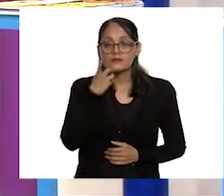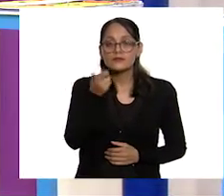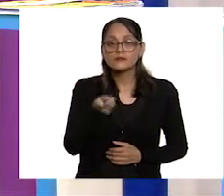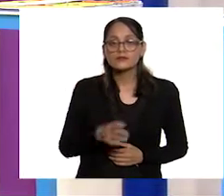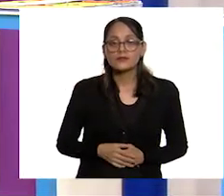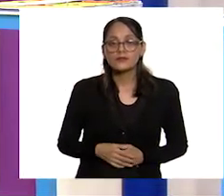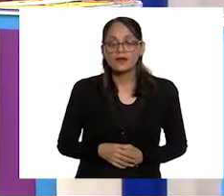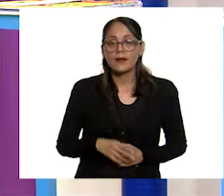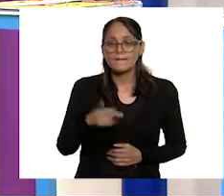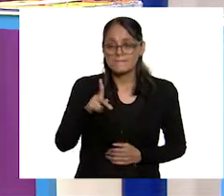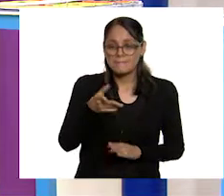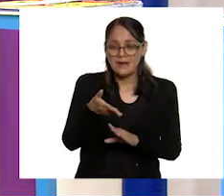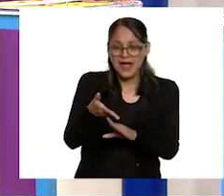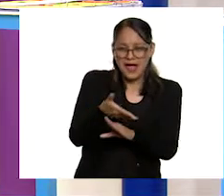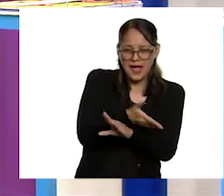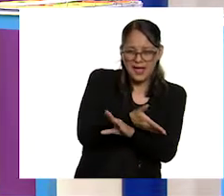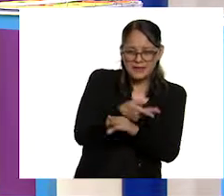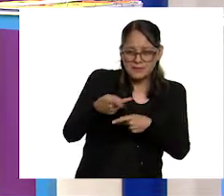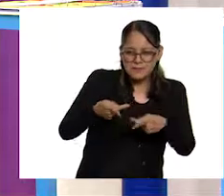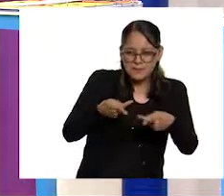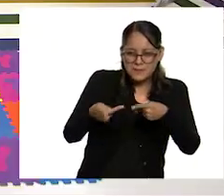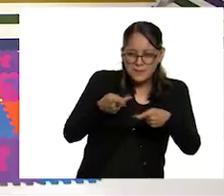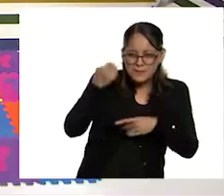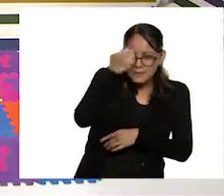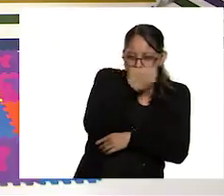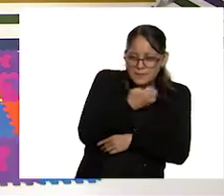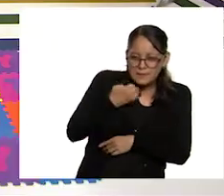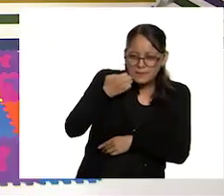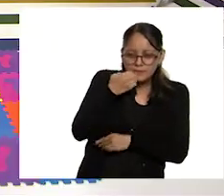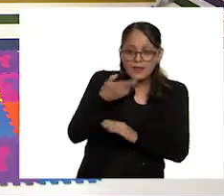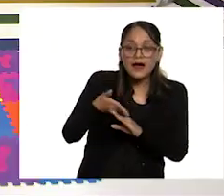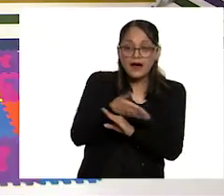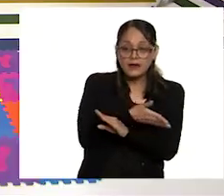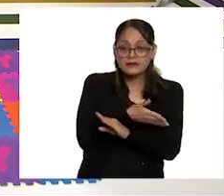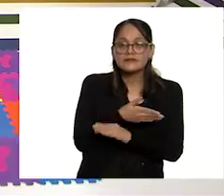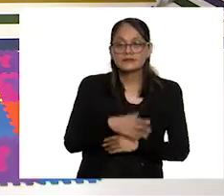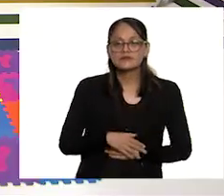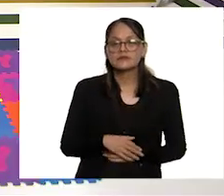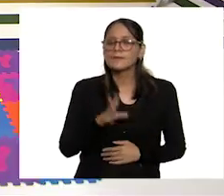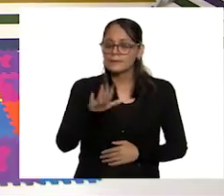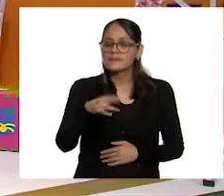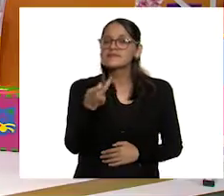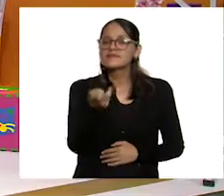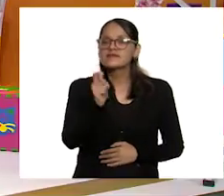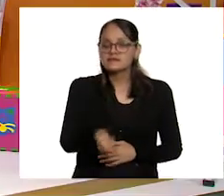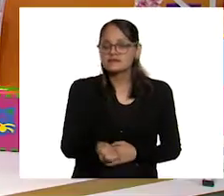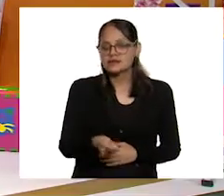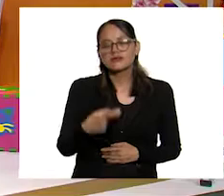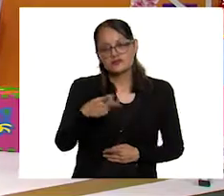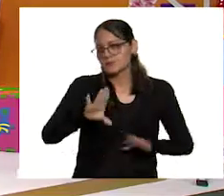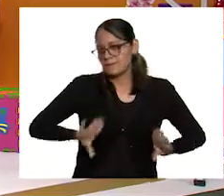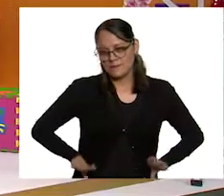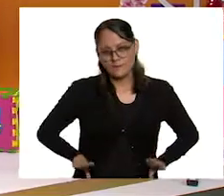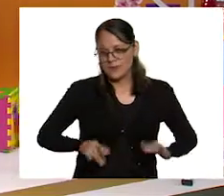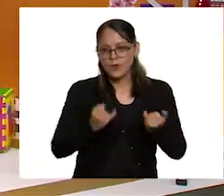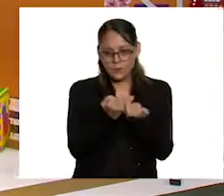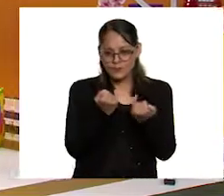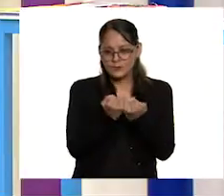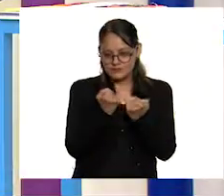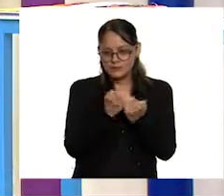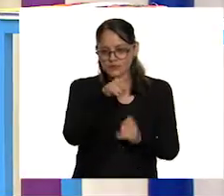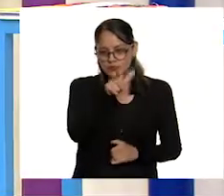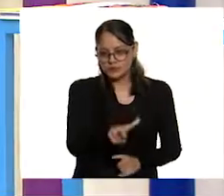previsores. ¿Ya identificaron de qué características se trata? Pues de personalidad. Muy bien.